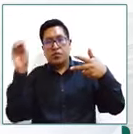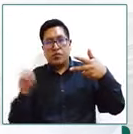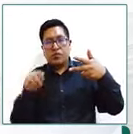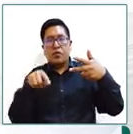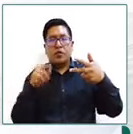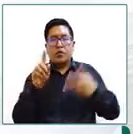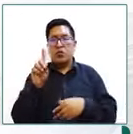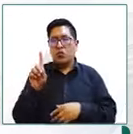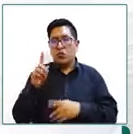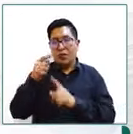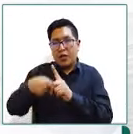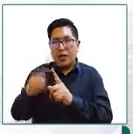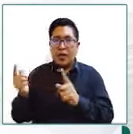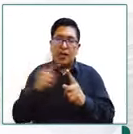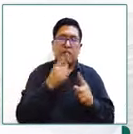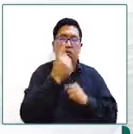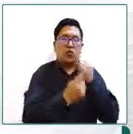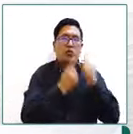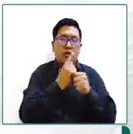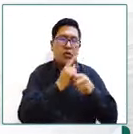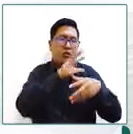mes a un año de residencia